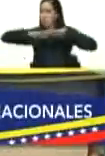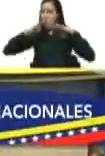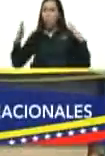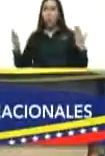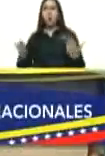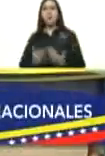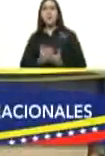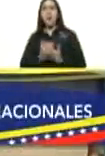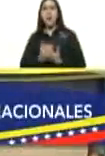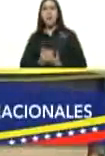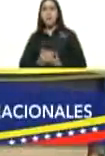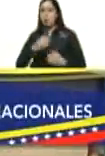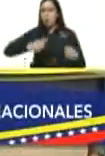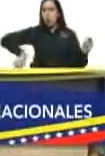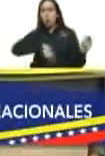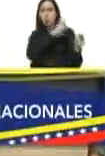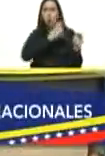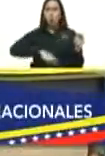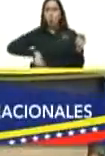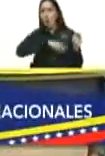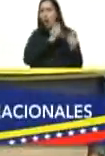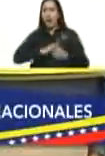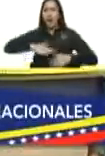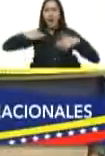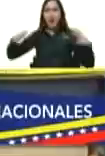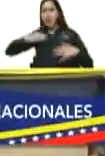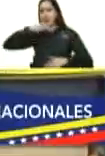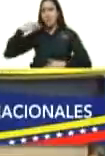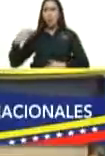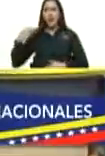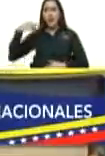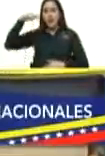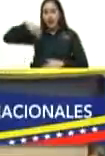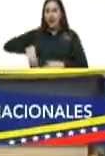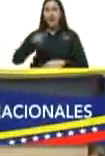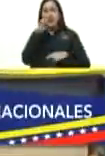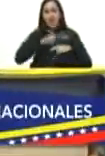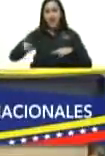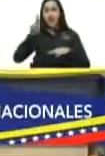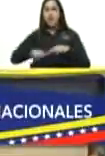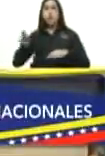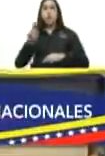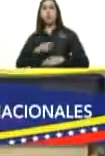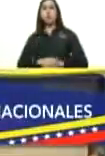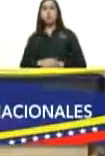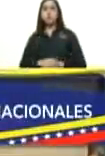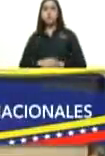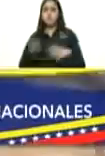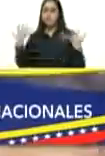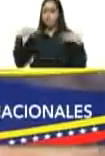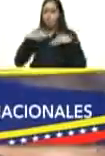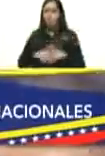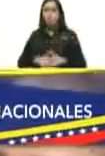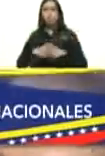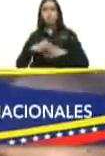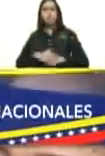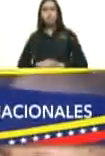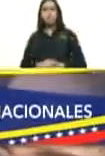con la orquesta sinfónica en este caso de niños niñas y jóvenes más grande del mundo